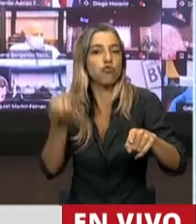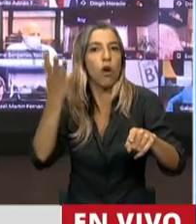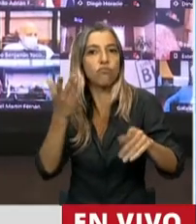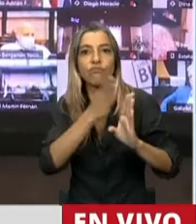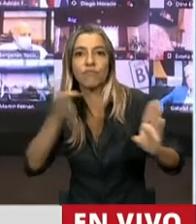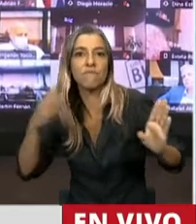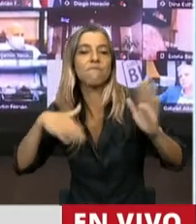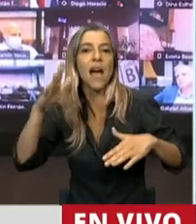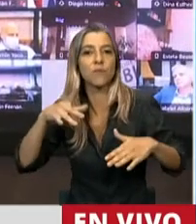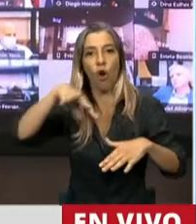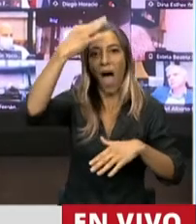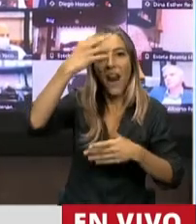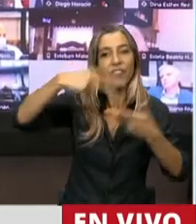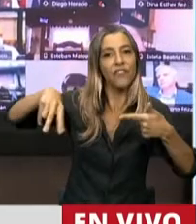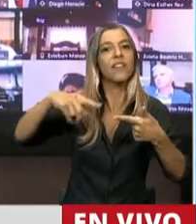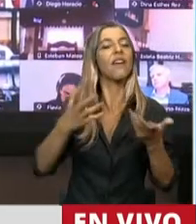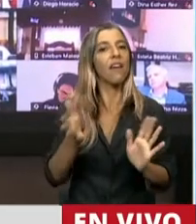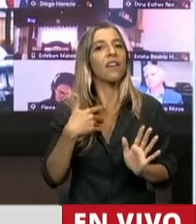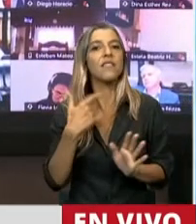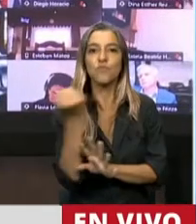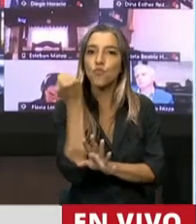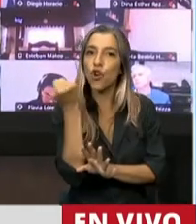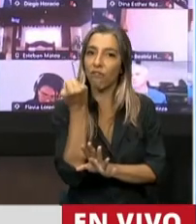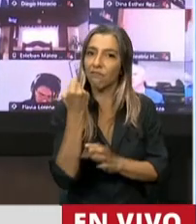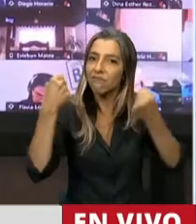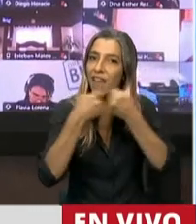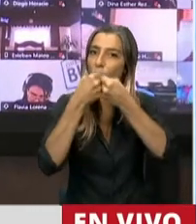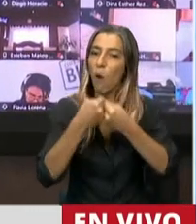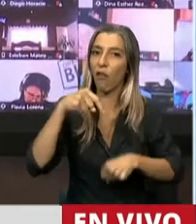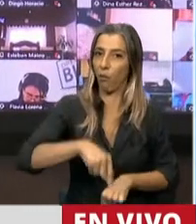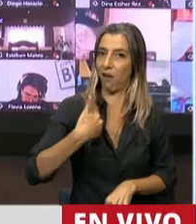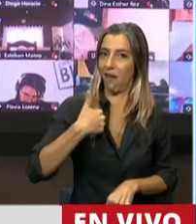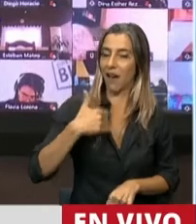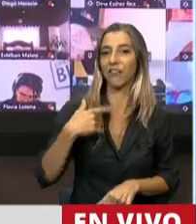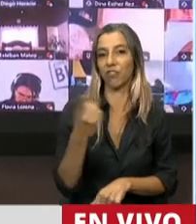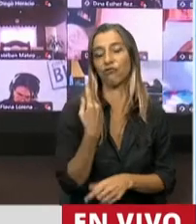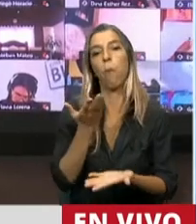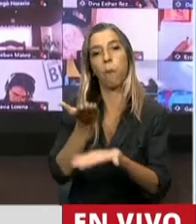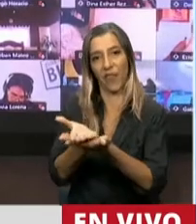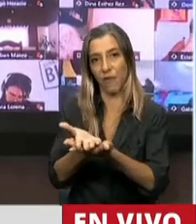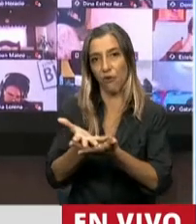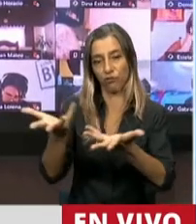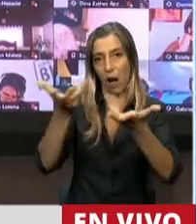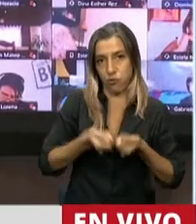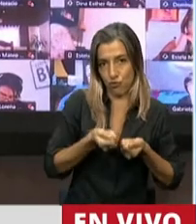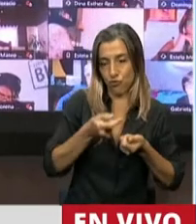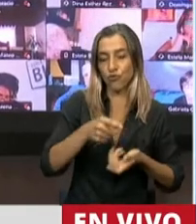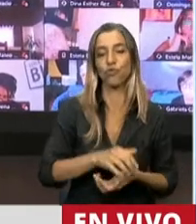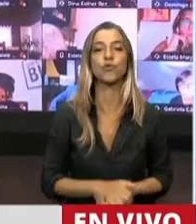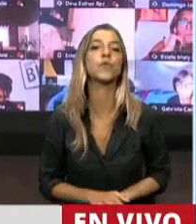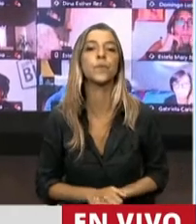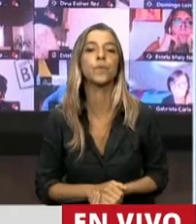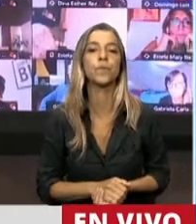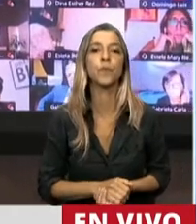audiovisuales. Ese es también un convenio muy importante para nuestro país que pedimos el acompañamiento. El otro